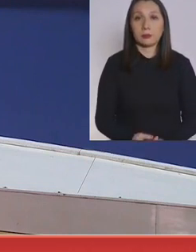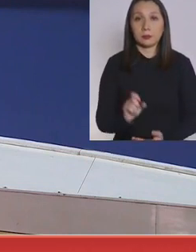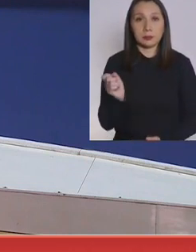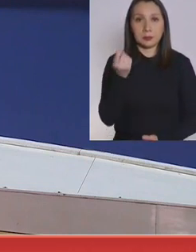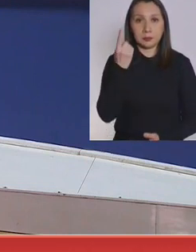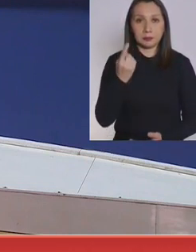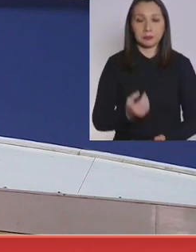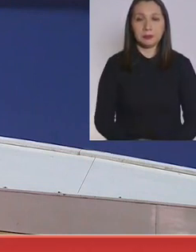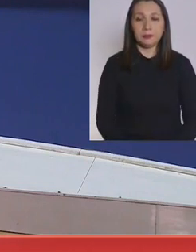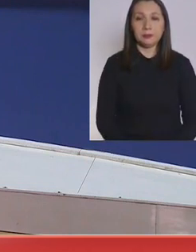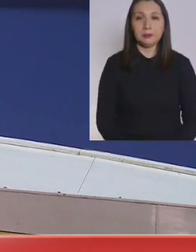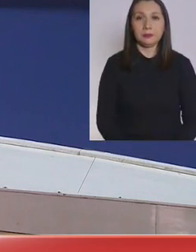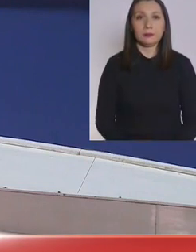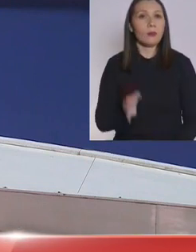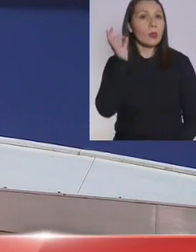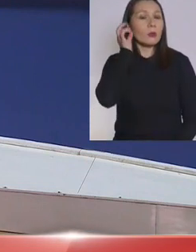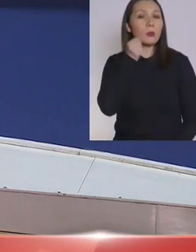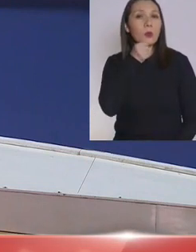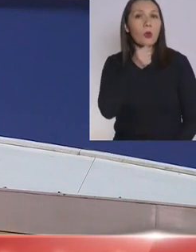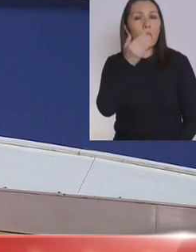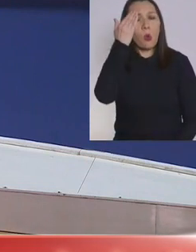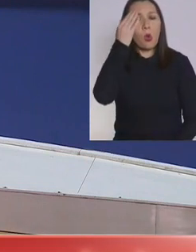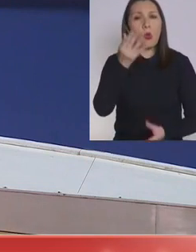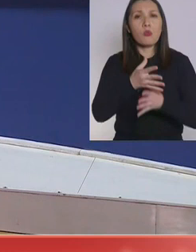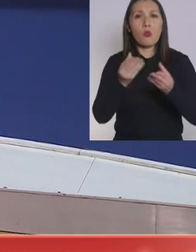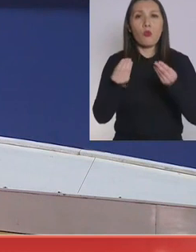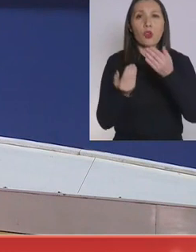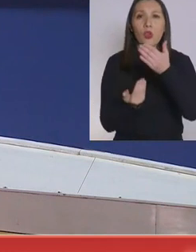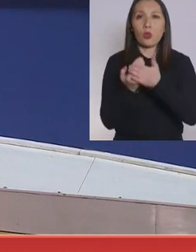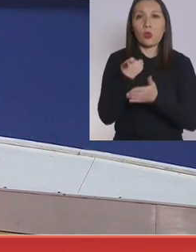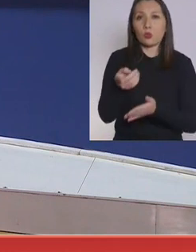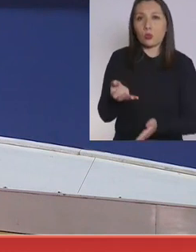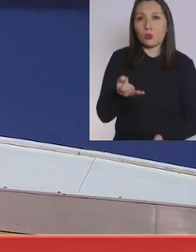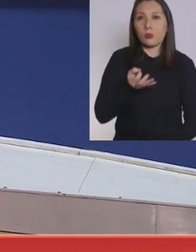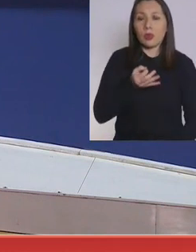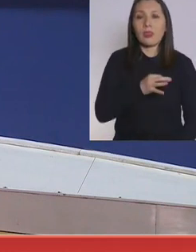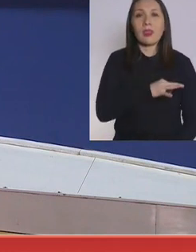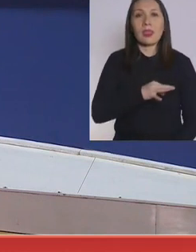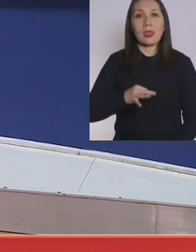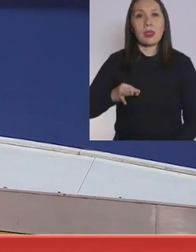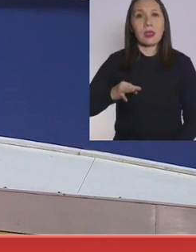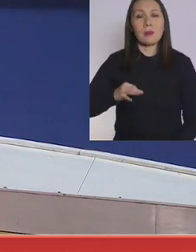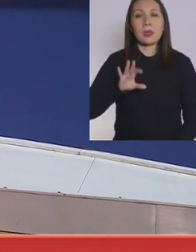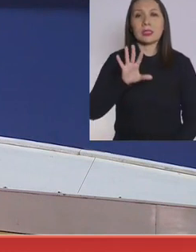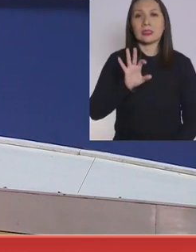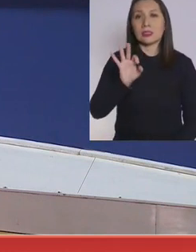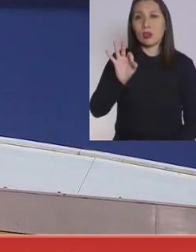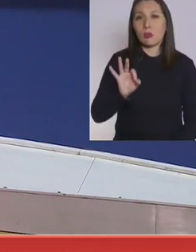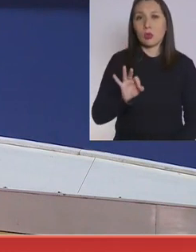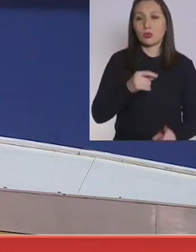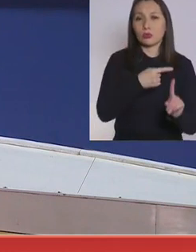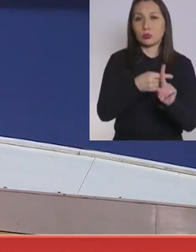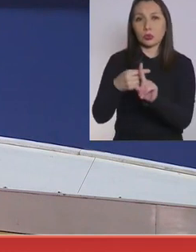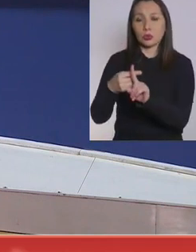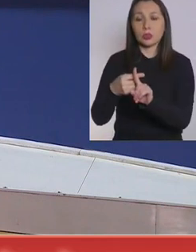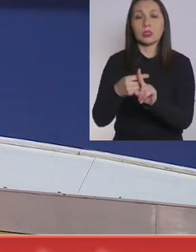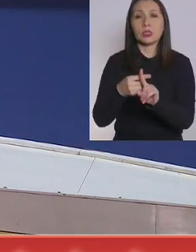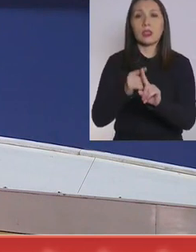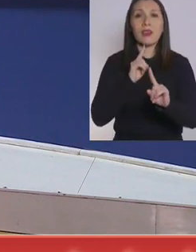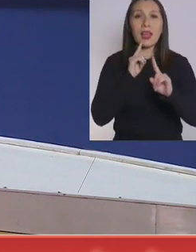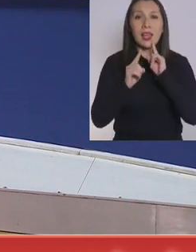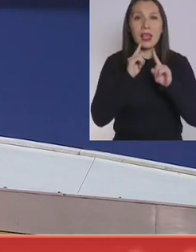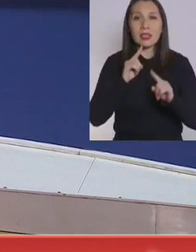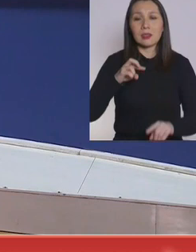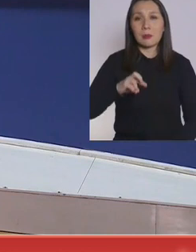Primera pregunta. Hola, muy buenos días. Usted hablaba, Ministro, de un 5% de la positividad de los